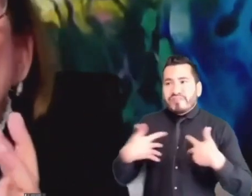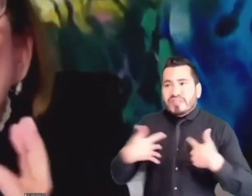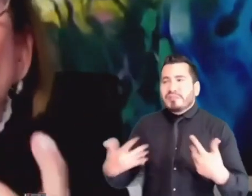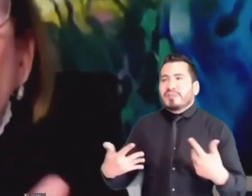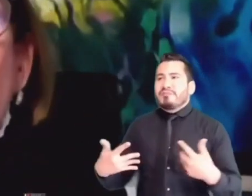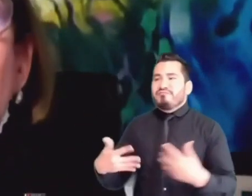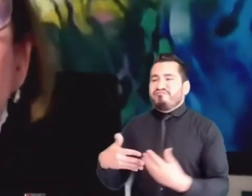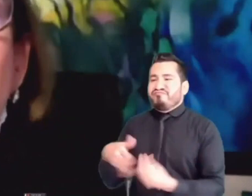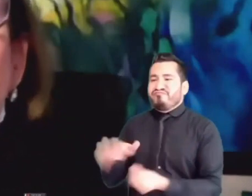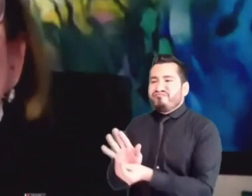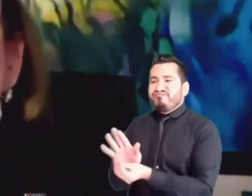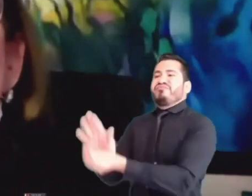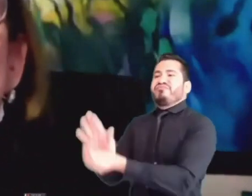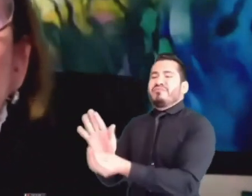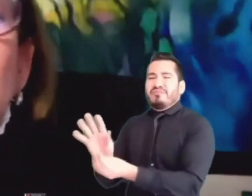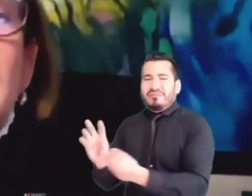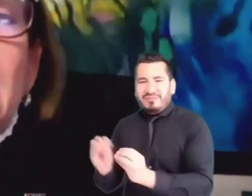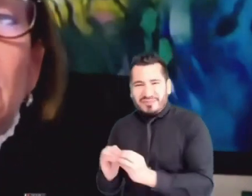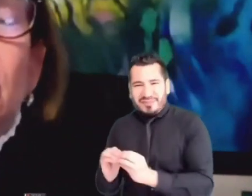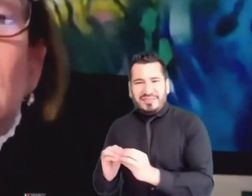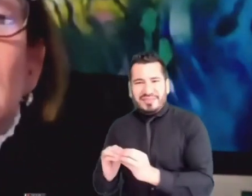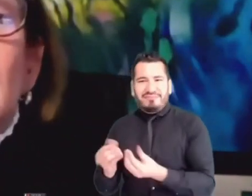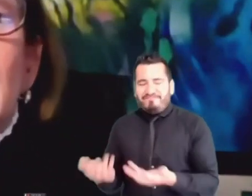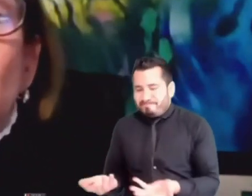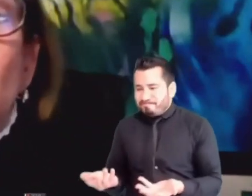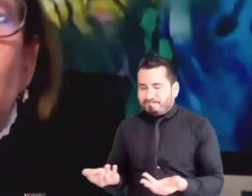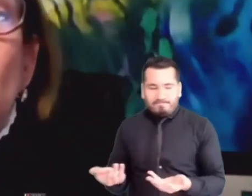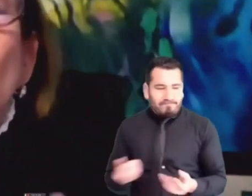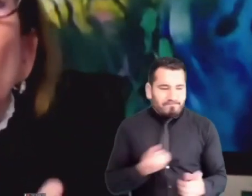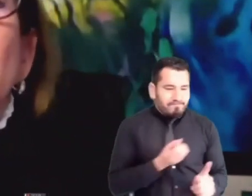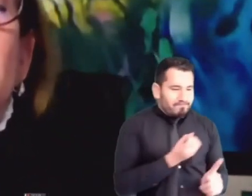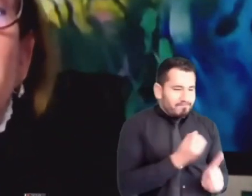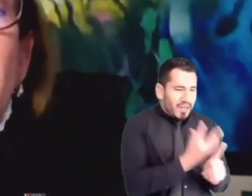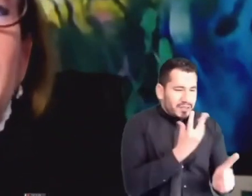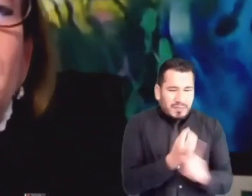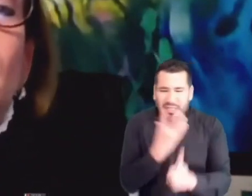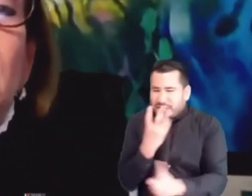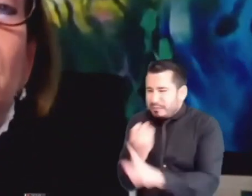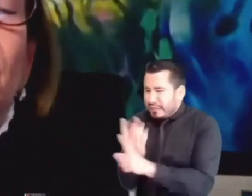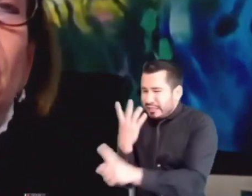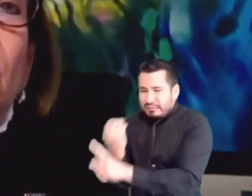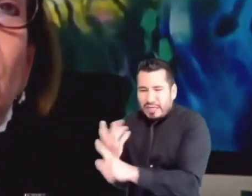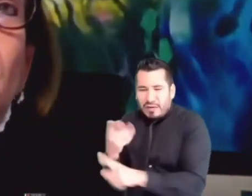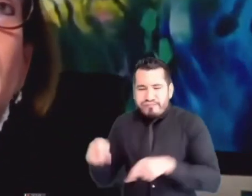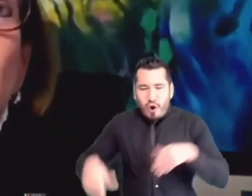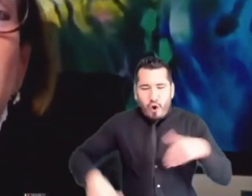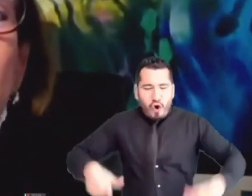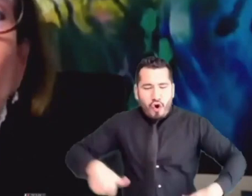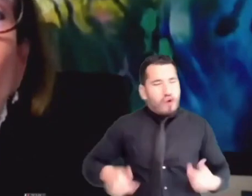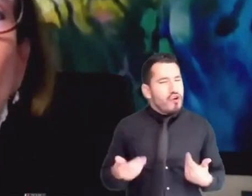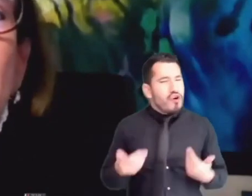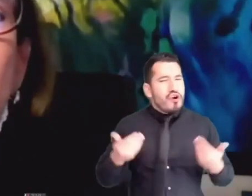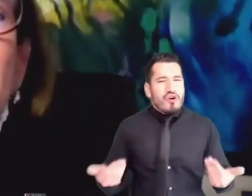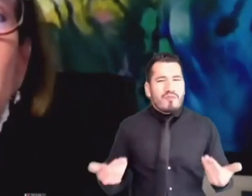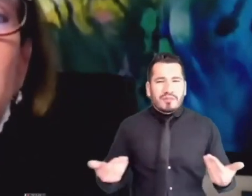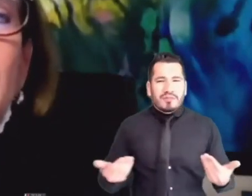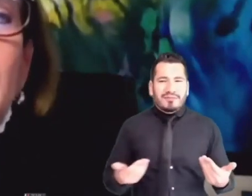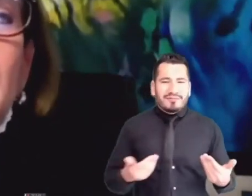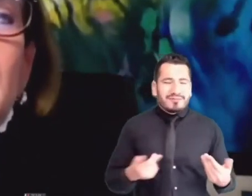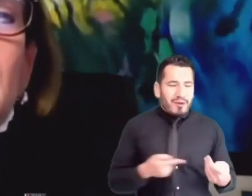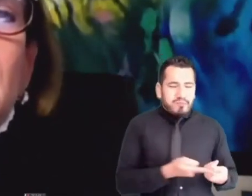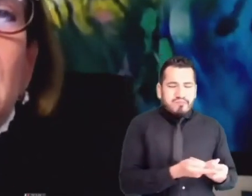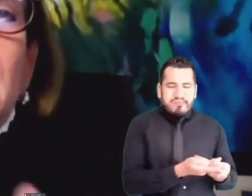¿Y cómo se impacta en esos grupos minoritarios la corrupción? ¿Cómo se refleja en esos grupos minoritarios o vulnerables?